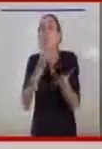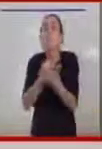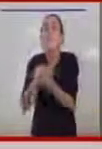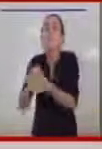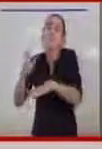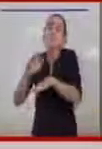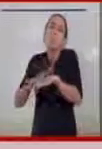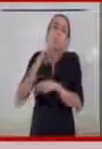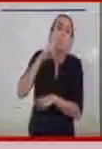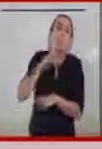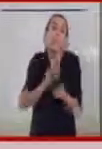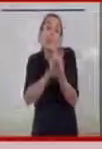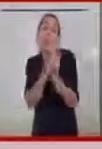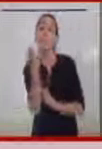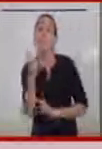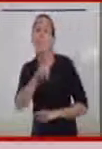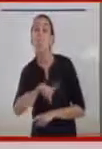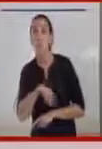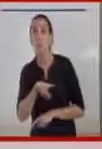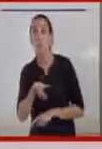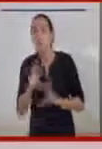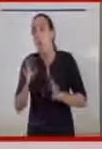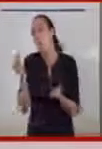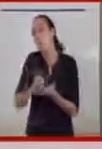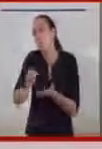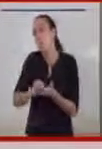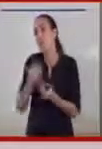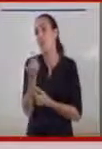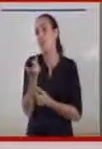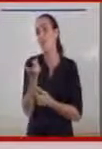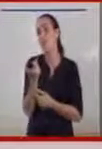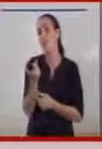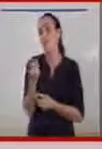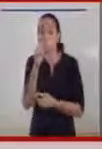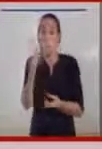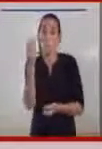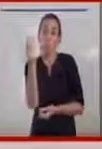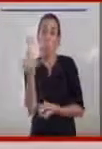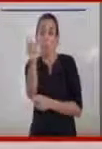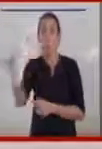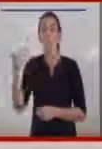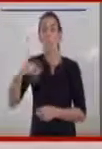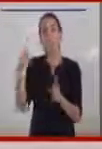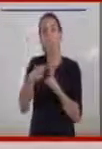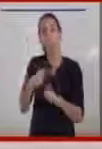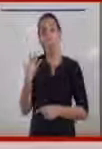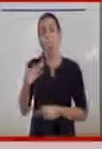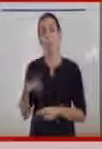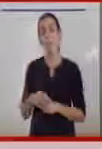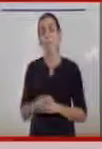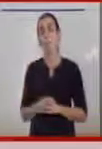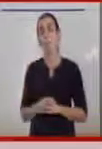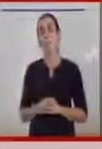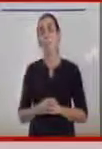algún otro cambio o muchísimos de ellos simplemente ya lo pueden utilizar. Esto nos ha movido